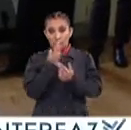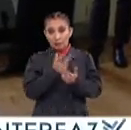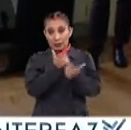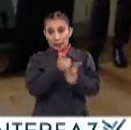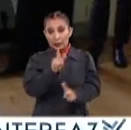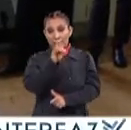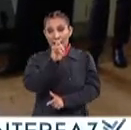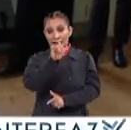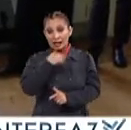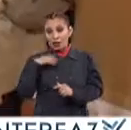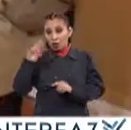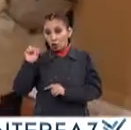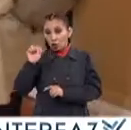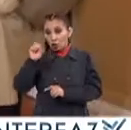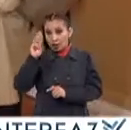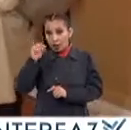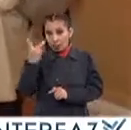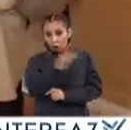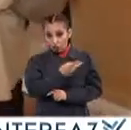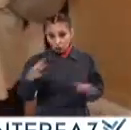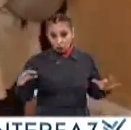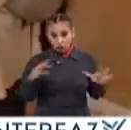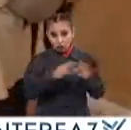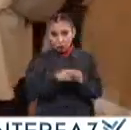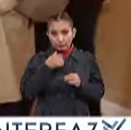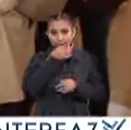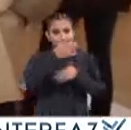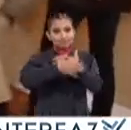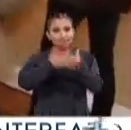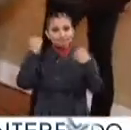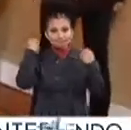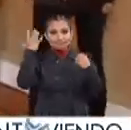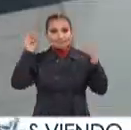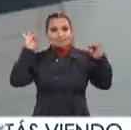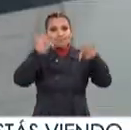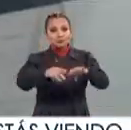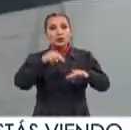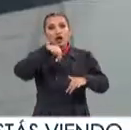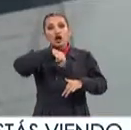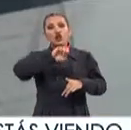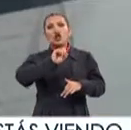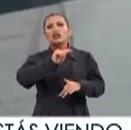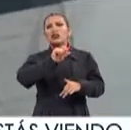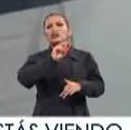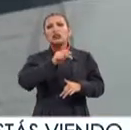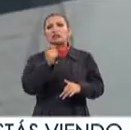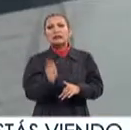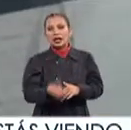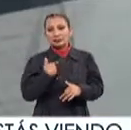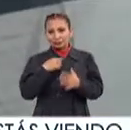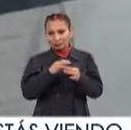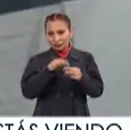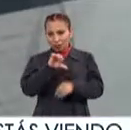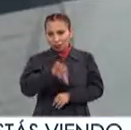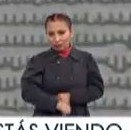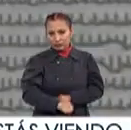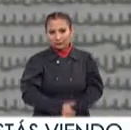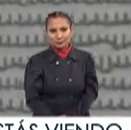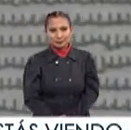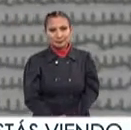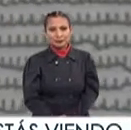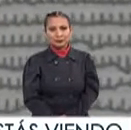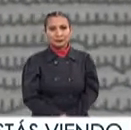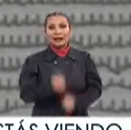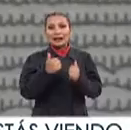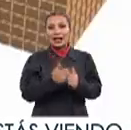Berlín junto con la Universidad Nacional Autónoma de México convocan a un coloquio sobre notación No te pierdas los detalles en nuestro reportaje